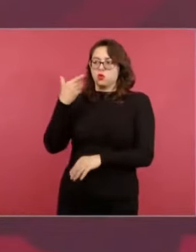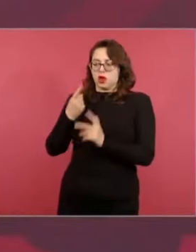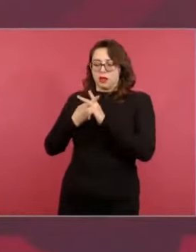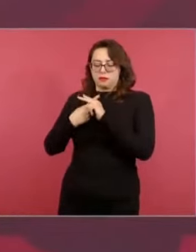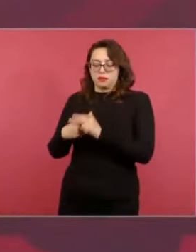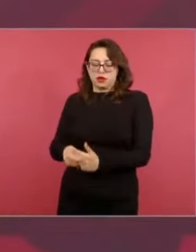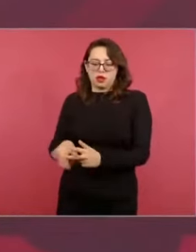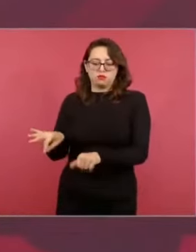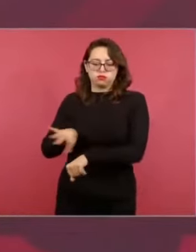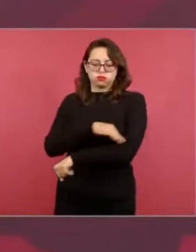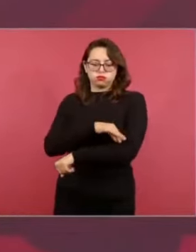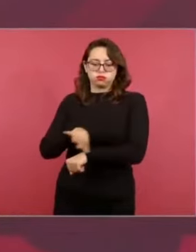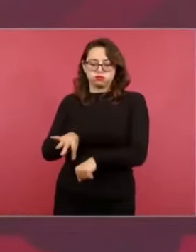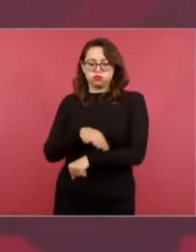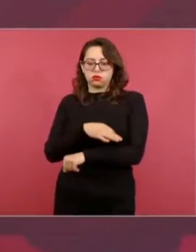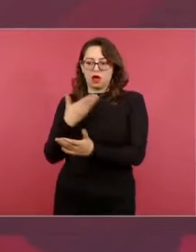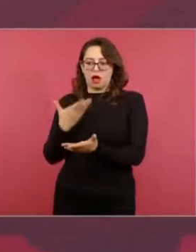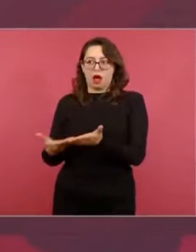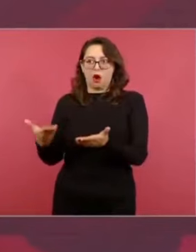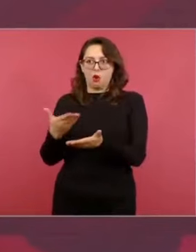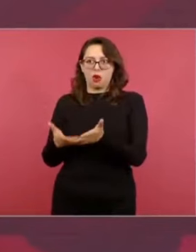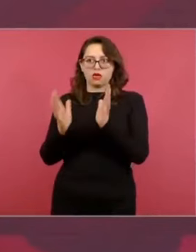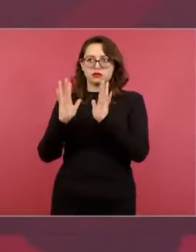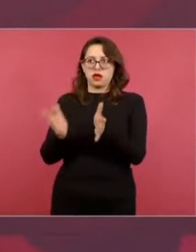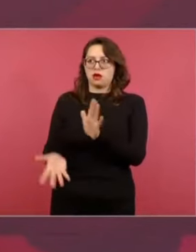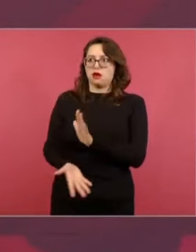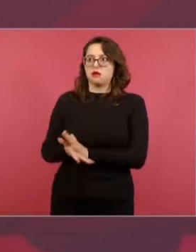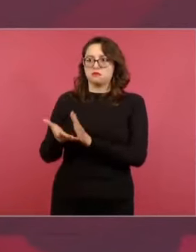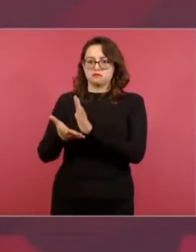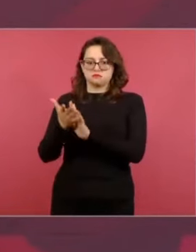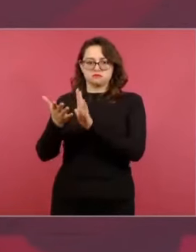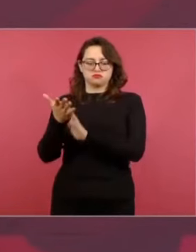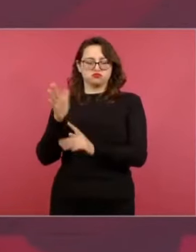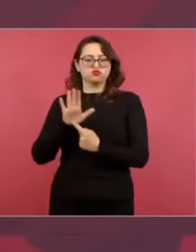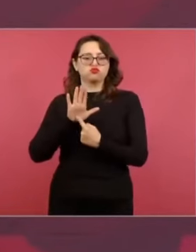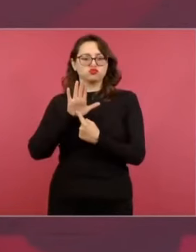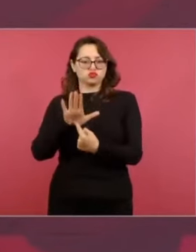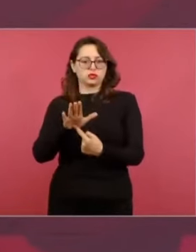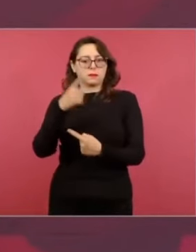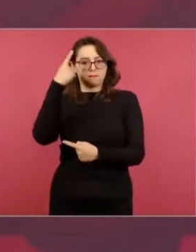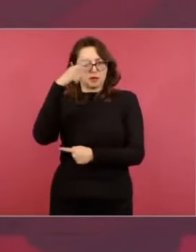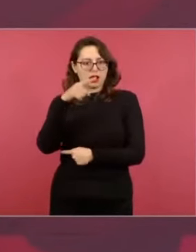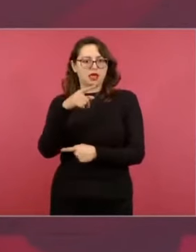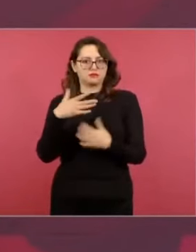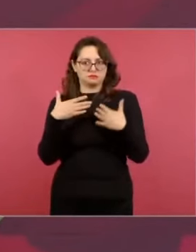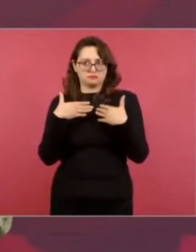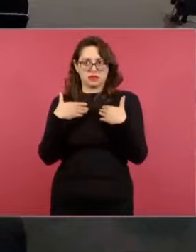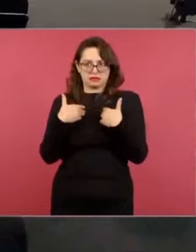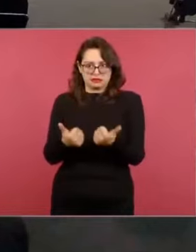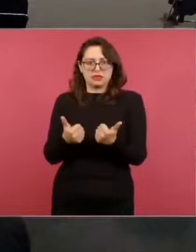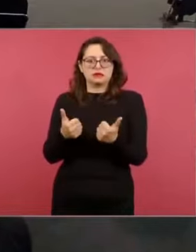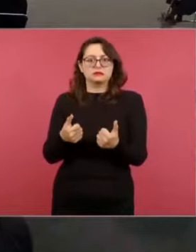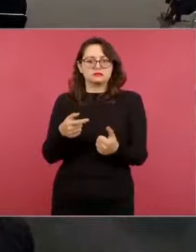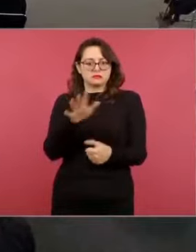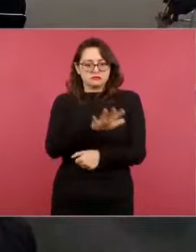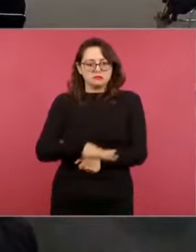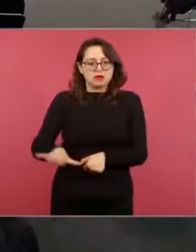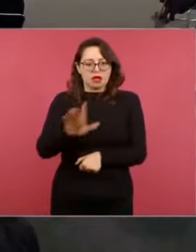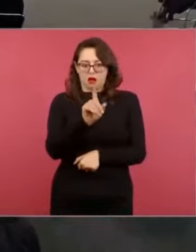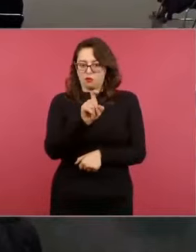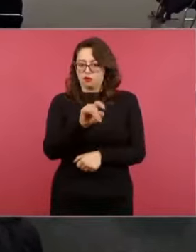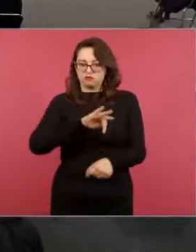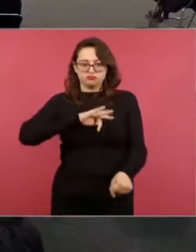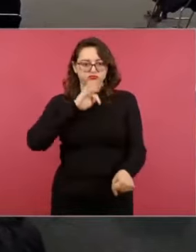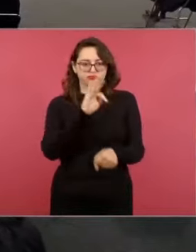ejecución de la obra, para que tengan ustedes la seguridad de que se están protegiendo los mantos acuíferos. Gracias. Muchísimas